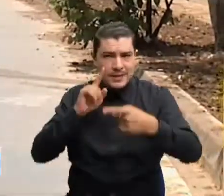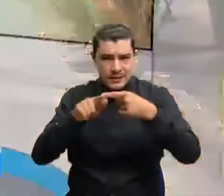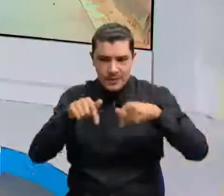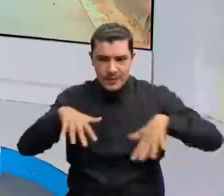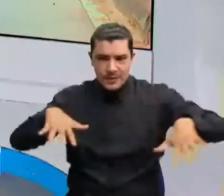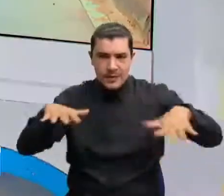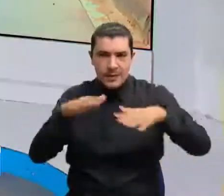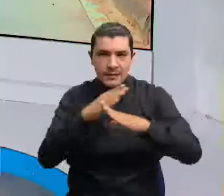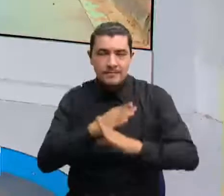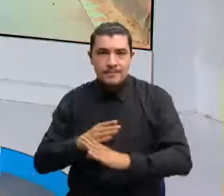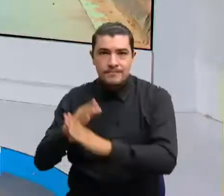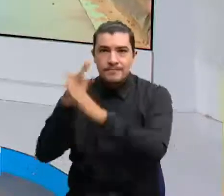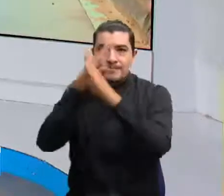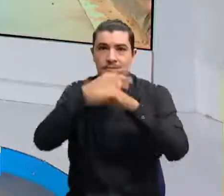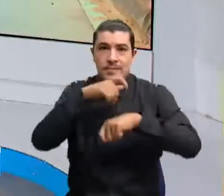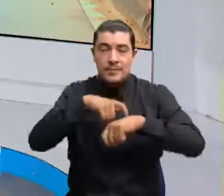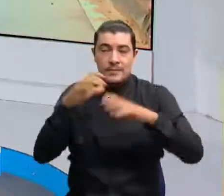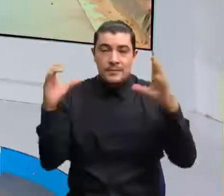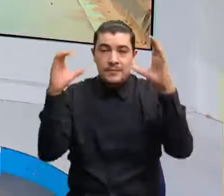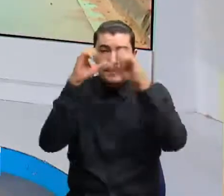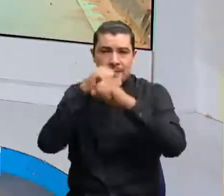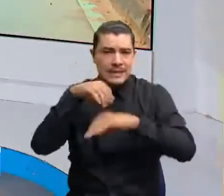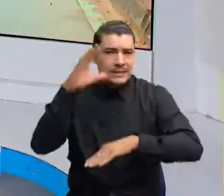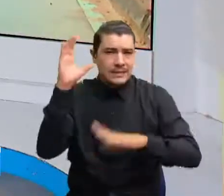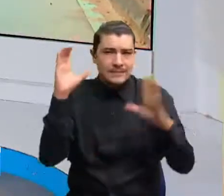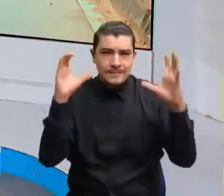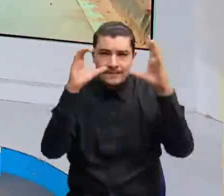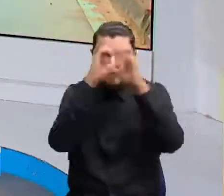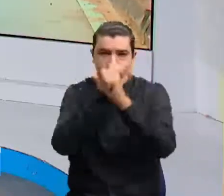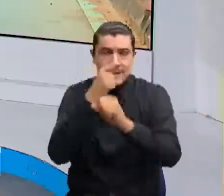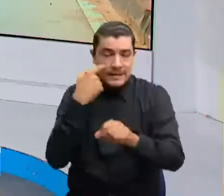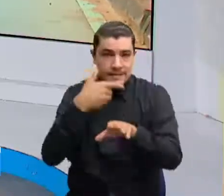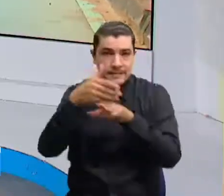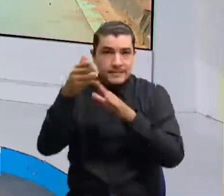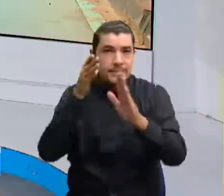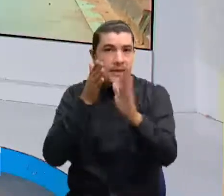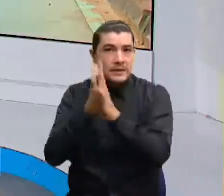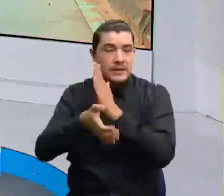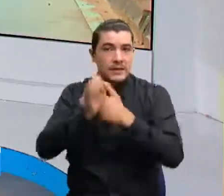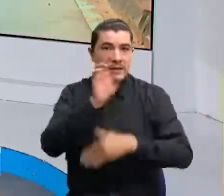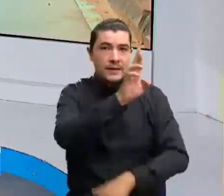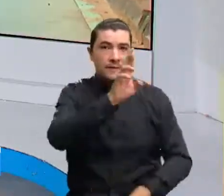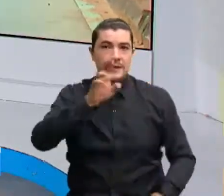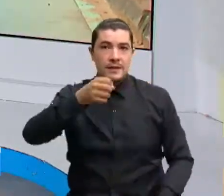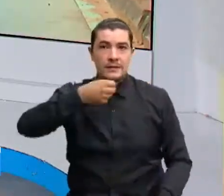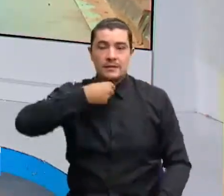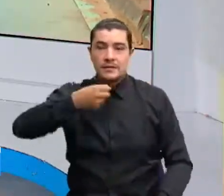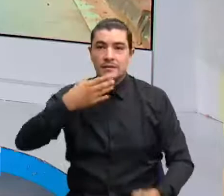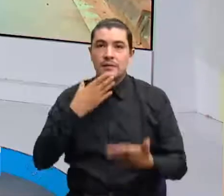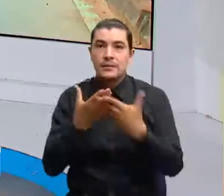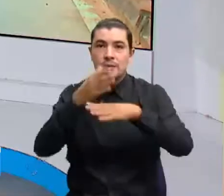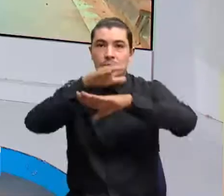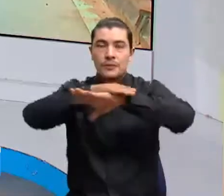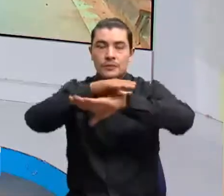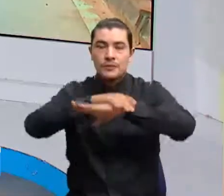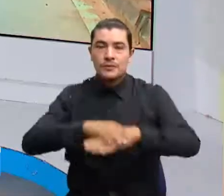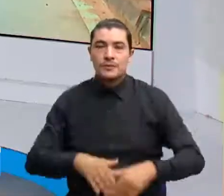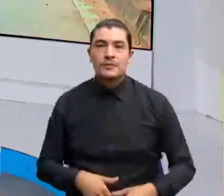este sector, pues en horas de la noche es totalmente oscuro. Esta es la información que tenemos por el momento. Yo soy Carlos Cárdenas, Oriente Noticias, se está informando.